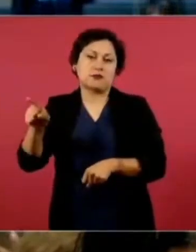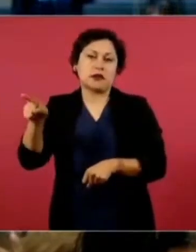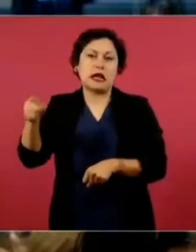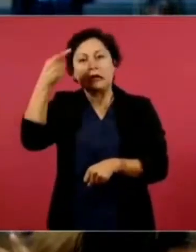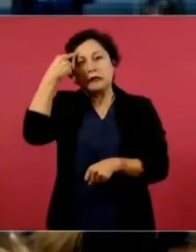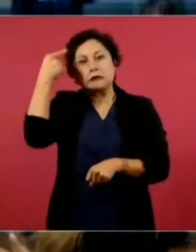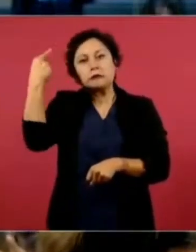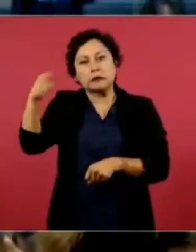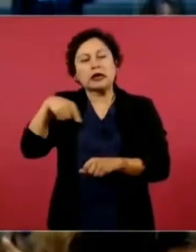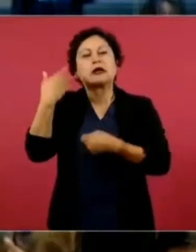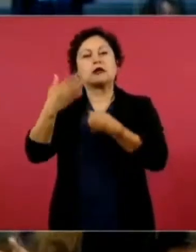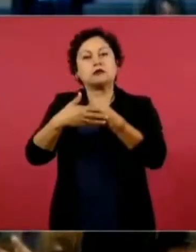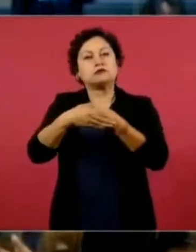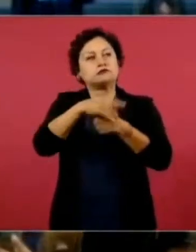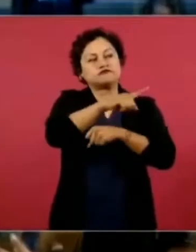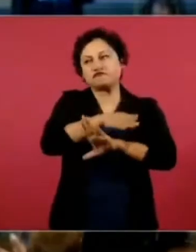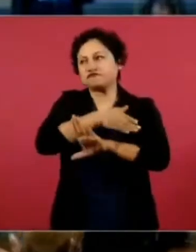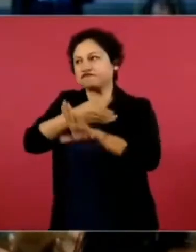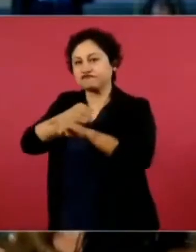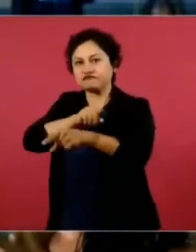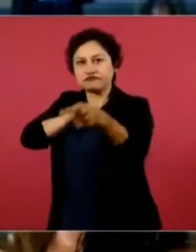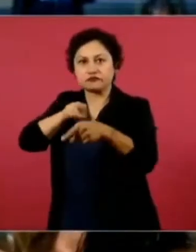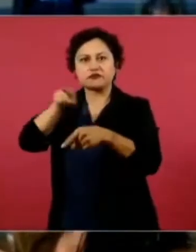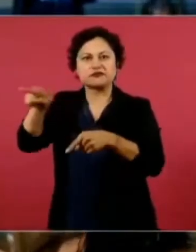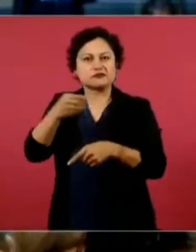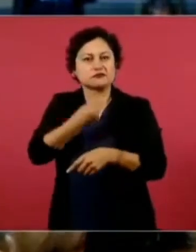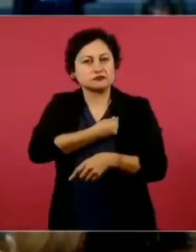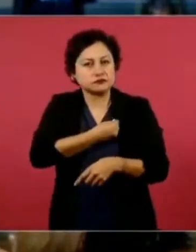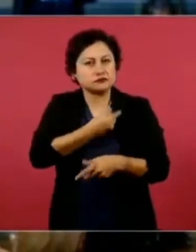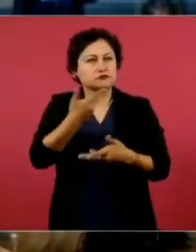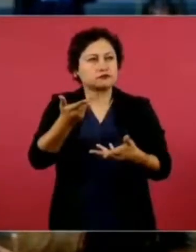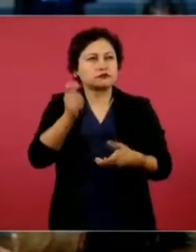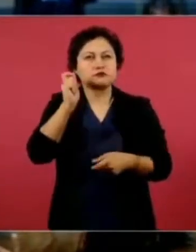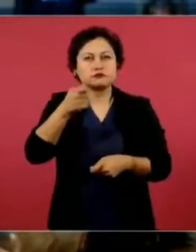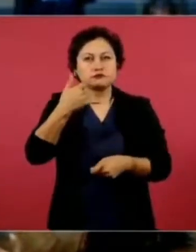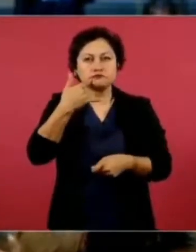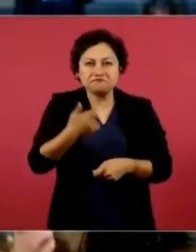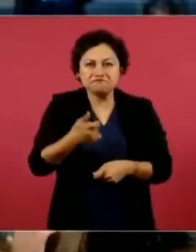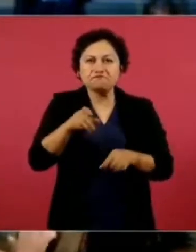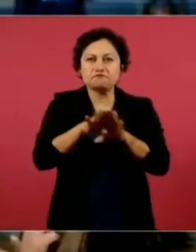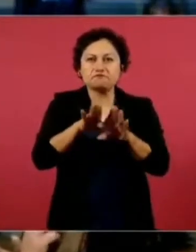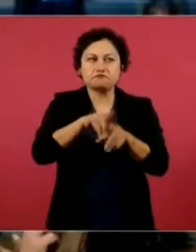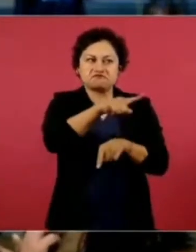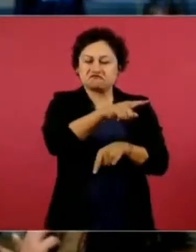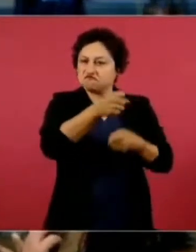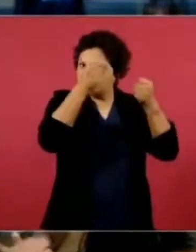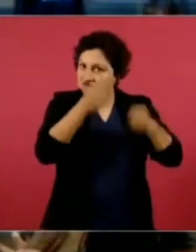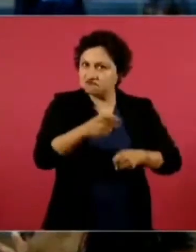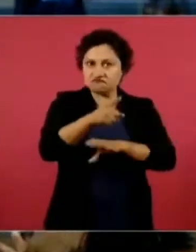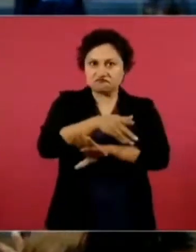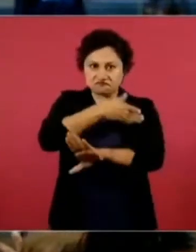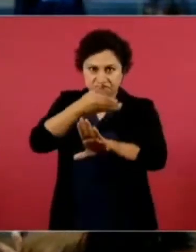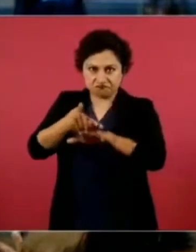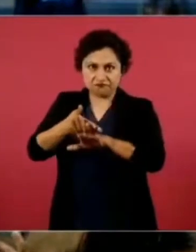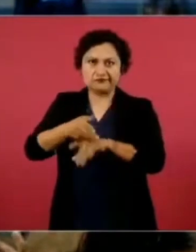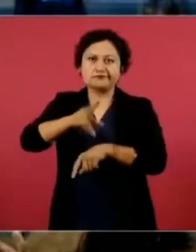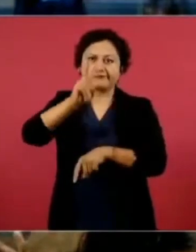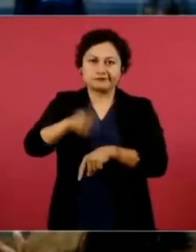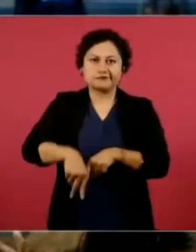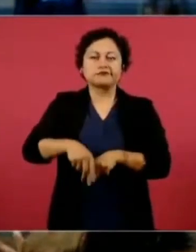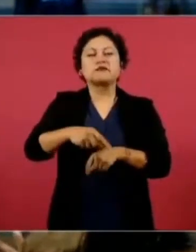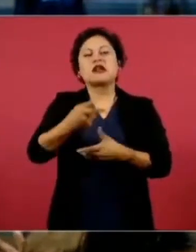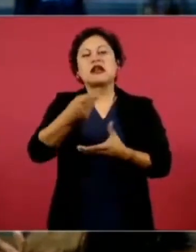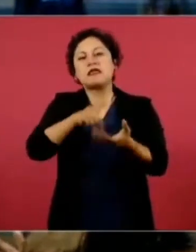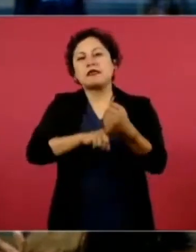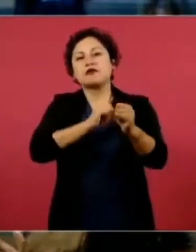las mentiras, la desinformación, seguramente lanzarán algunos de esos medios y serán reforzadas con bots y troles